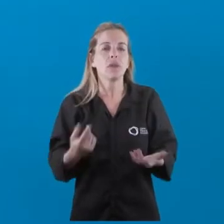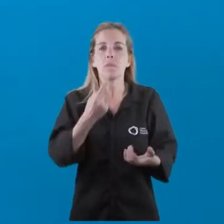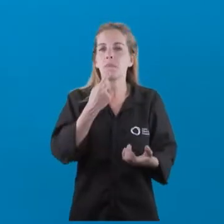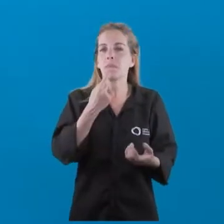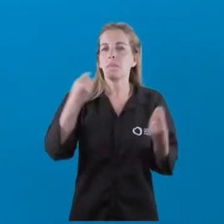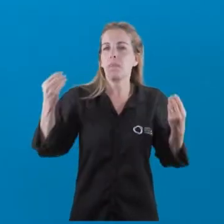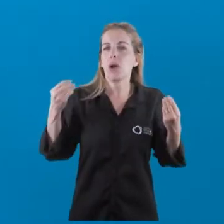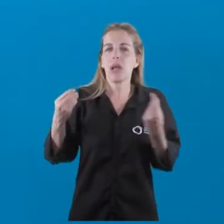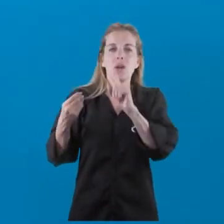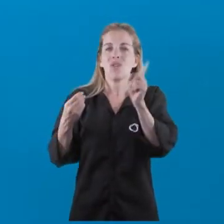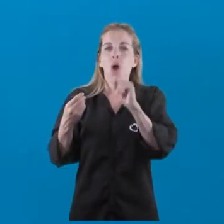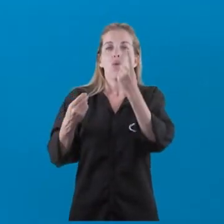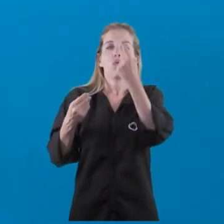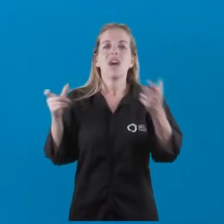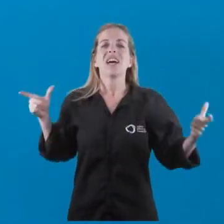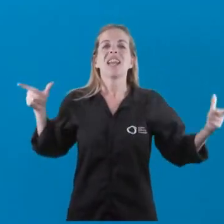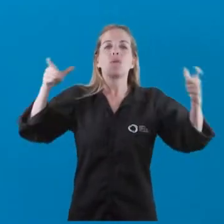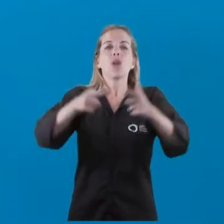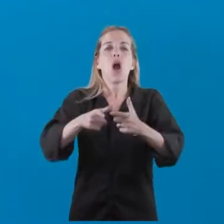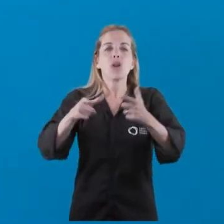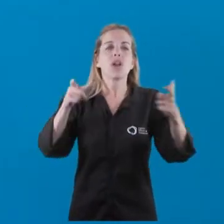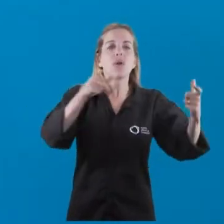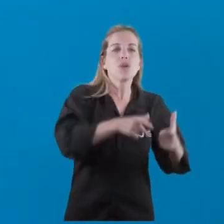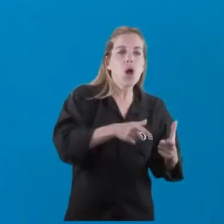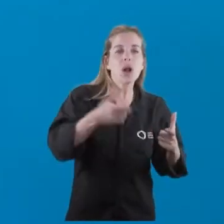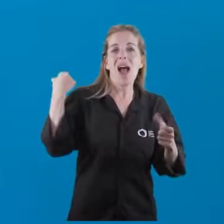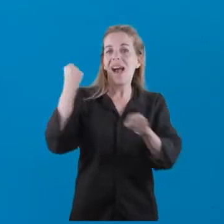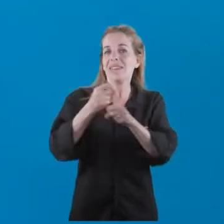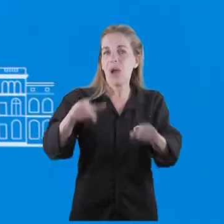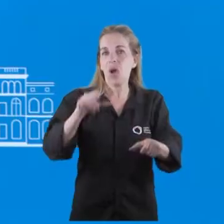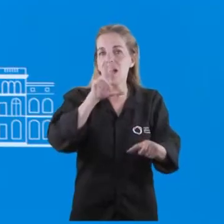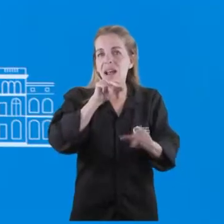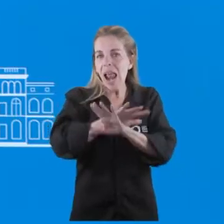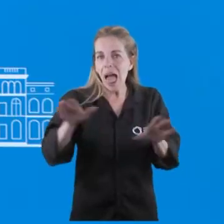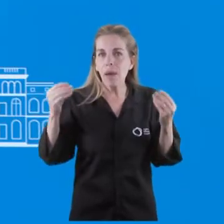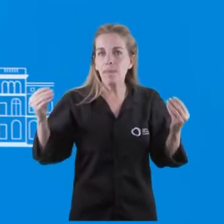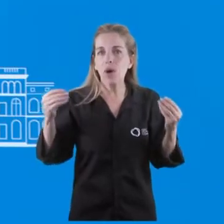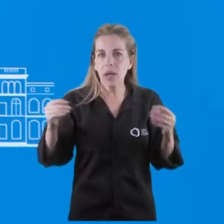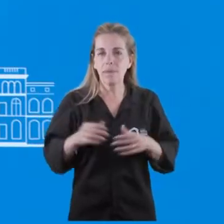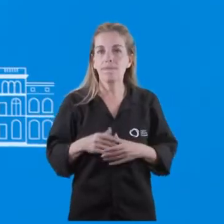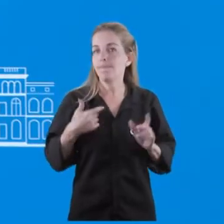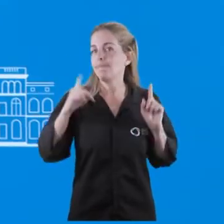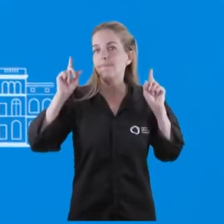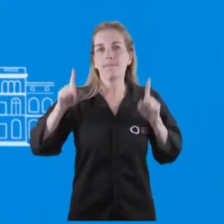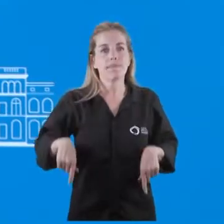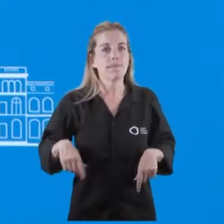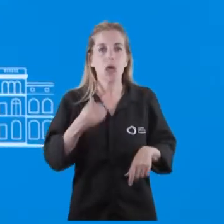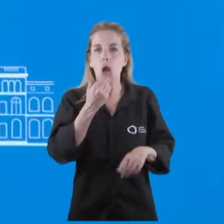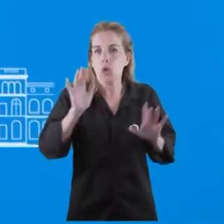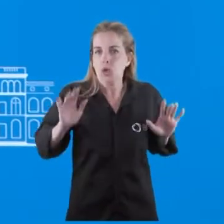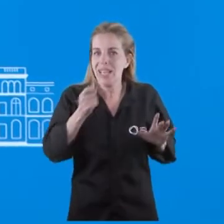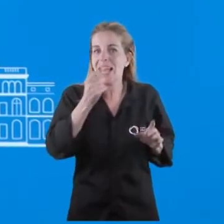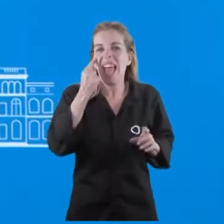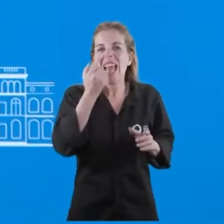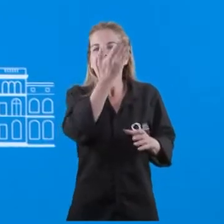generó esa reunión todavía? O si se generó y no lo supimos. Gracias. Yo no tengo conocimiento que los intendentes hayan pedido